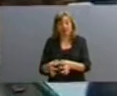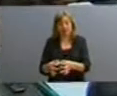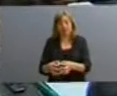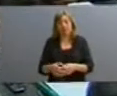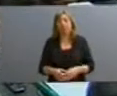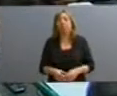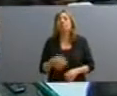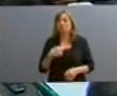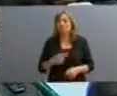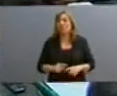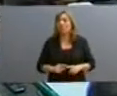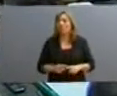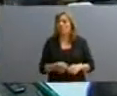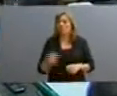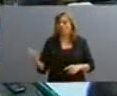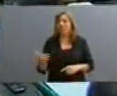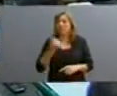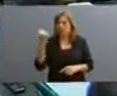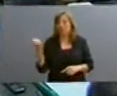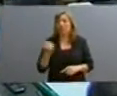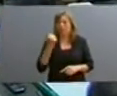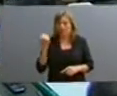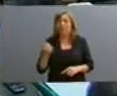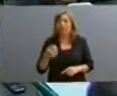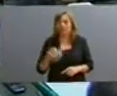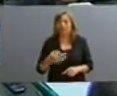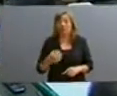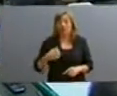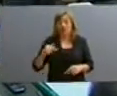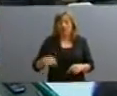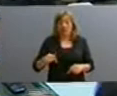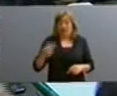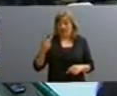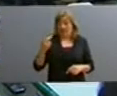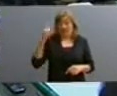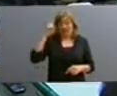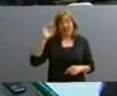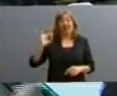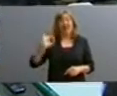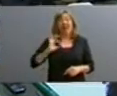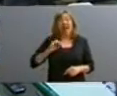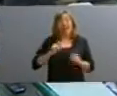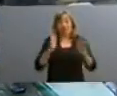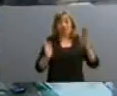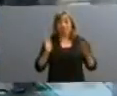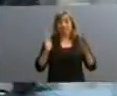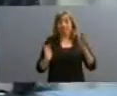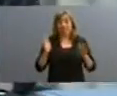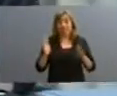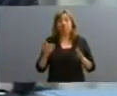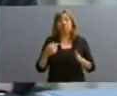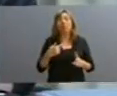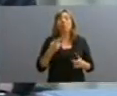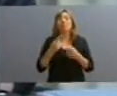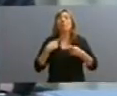Malvinas, política fundamental. También en esta década ganada, es una década ganada en materia de política